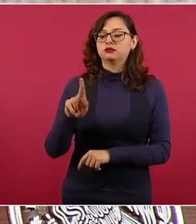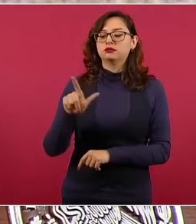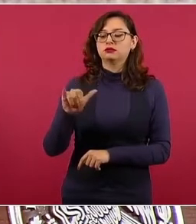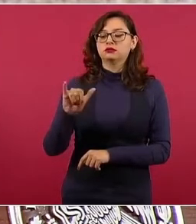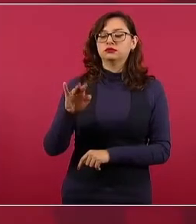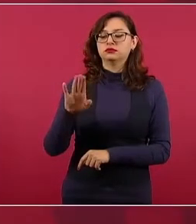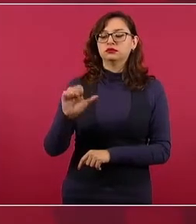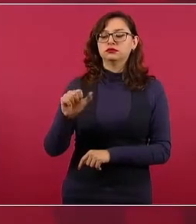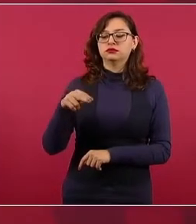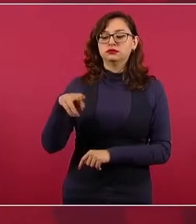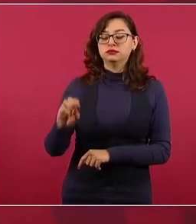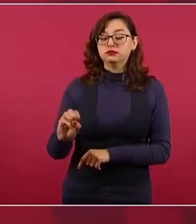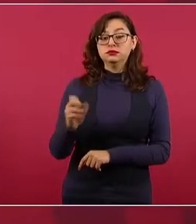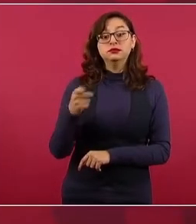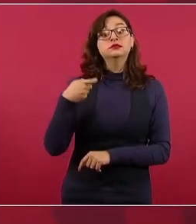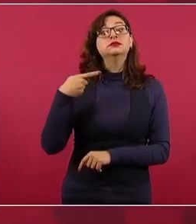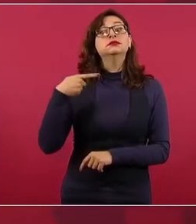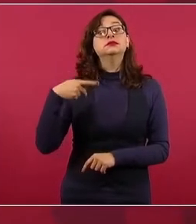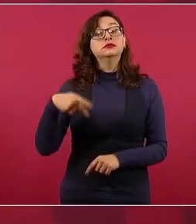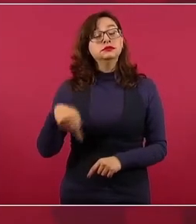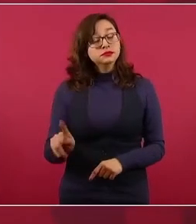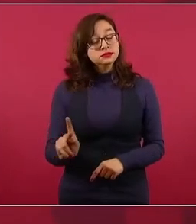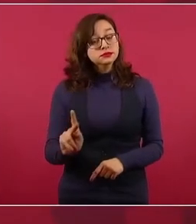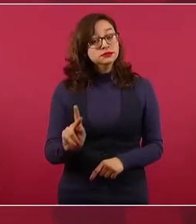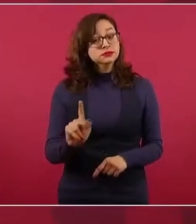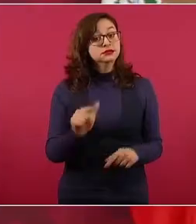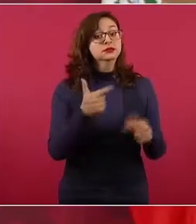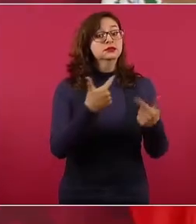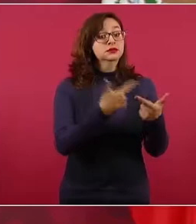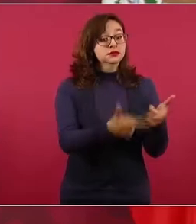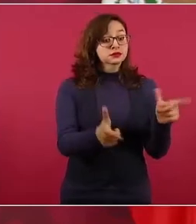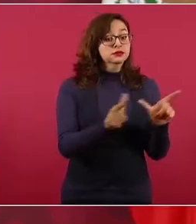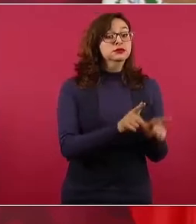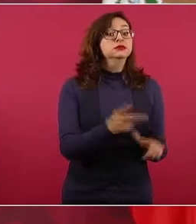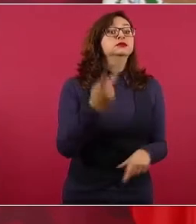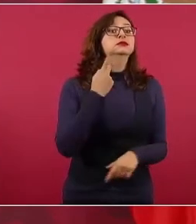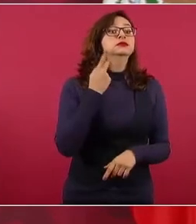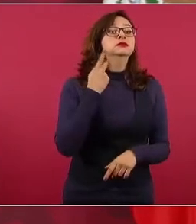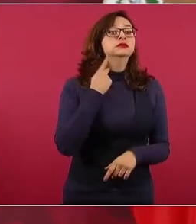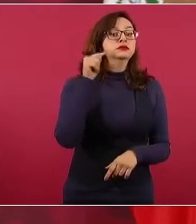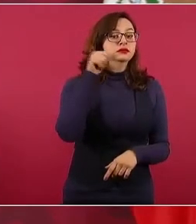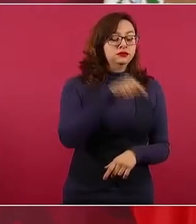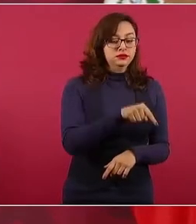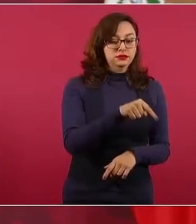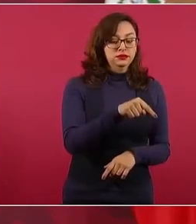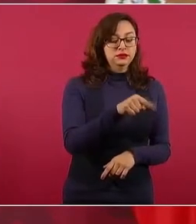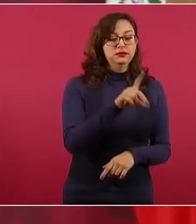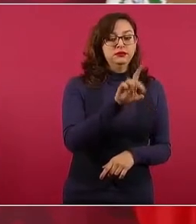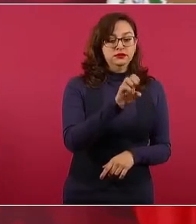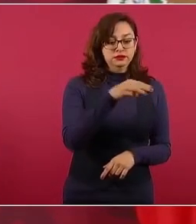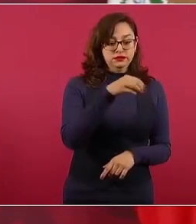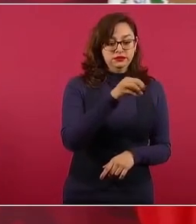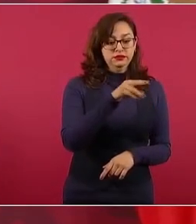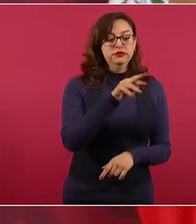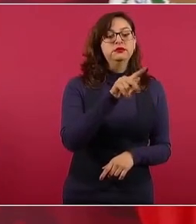pero también los hay en el Partido Demócrata.